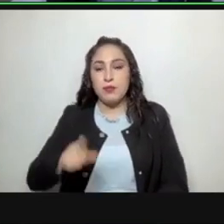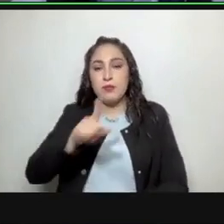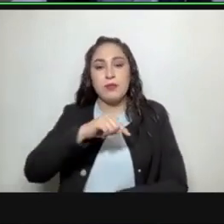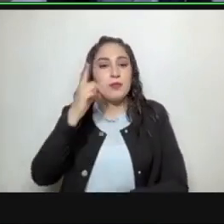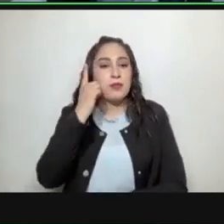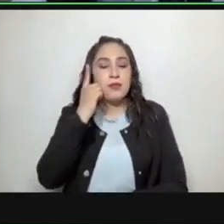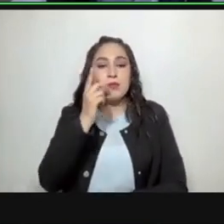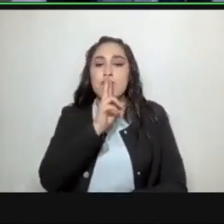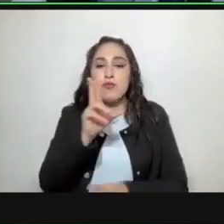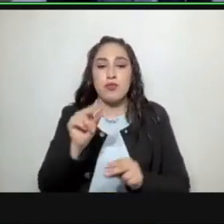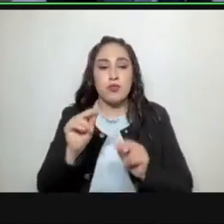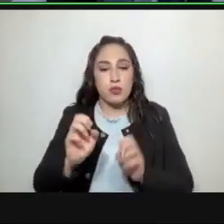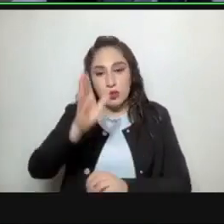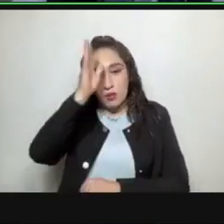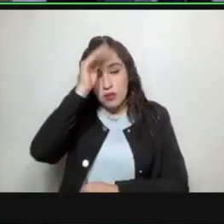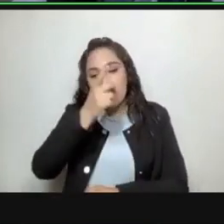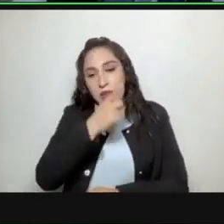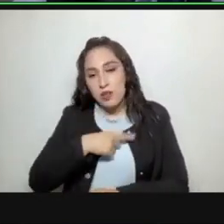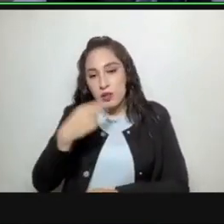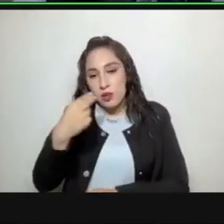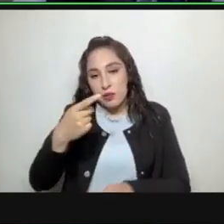contra de la aprobación del orden del día?